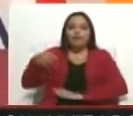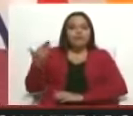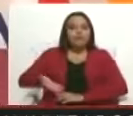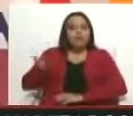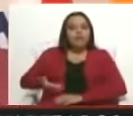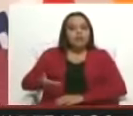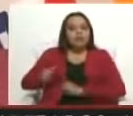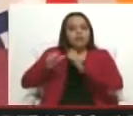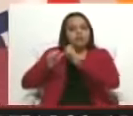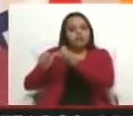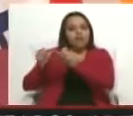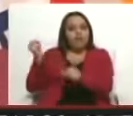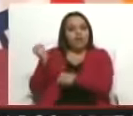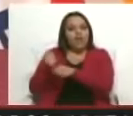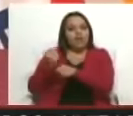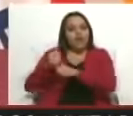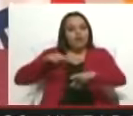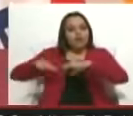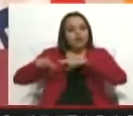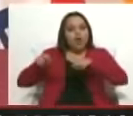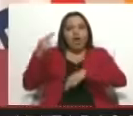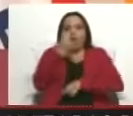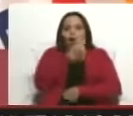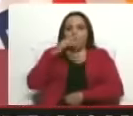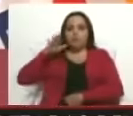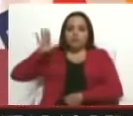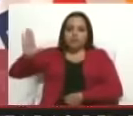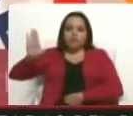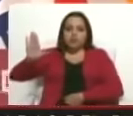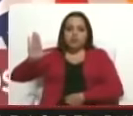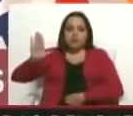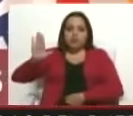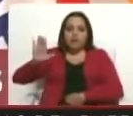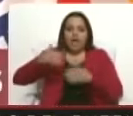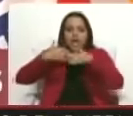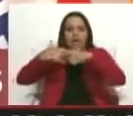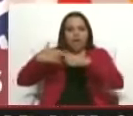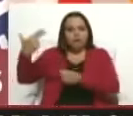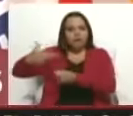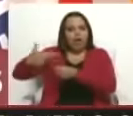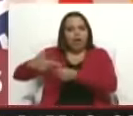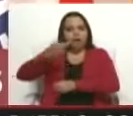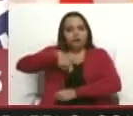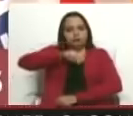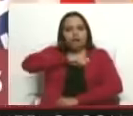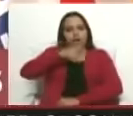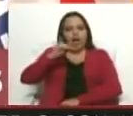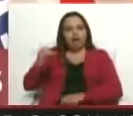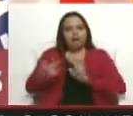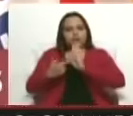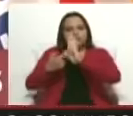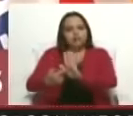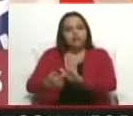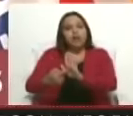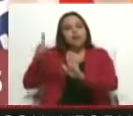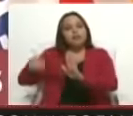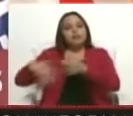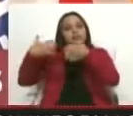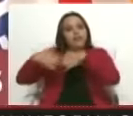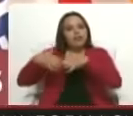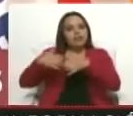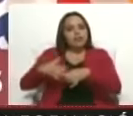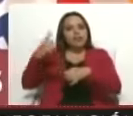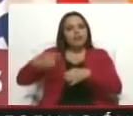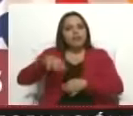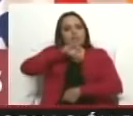seguido de la relación y del compromiso que Repsol ha demostrado con este país. No solamente con la industria, sino con